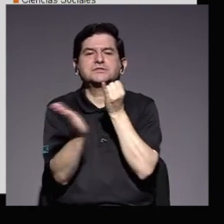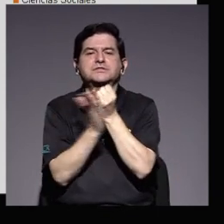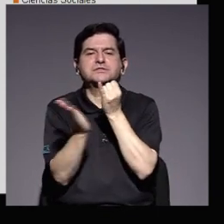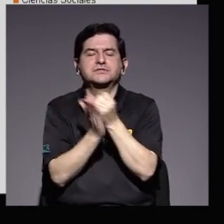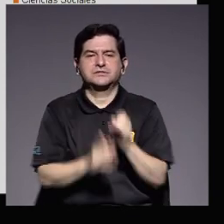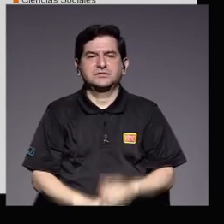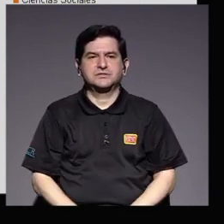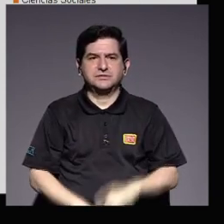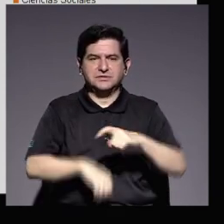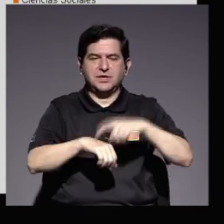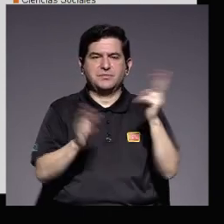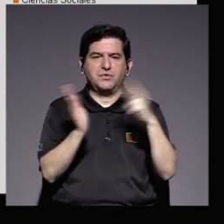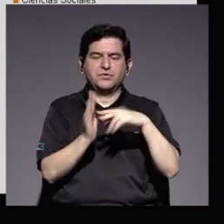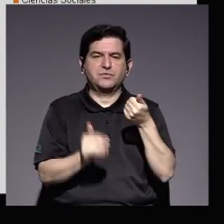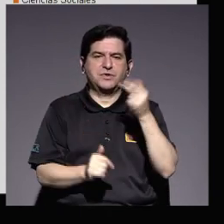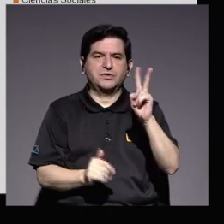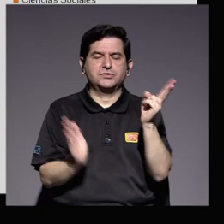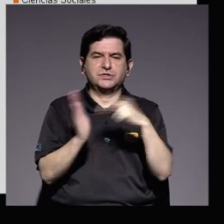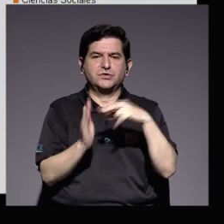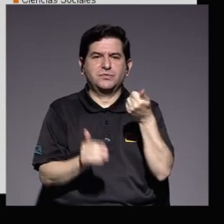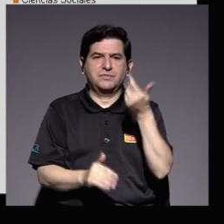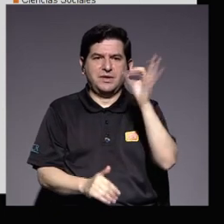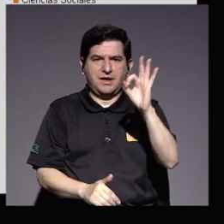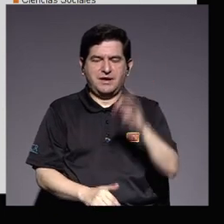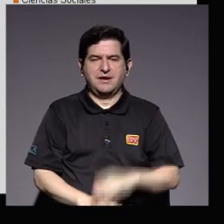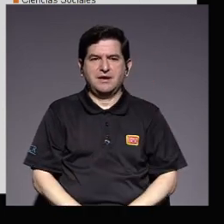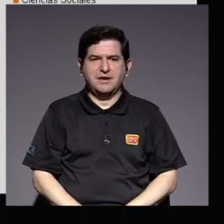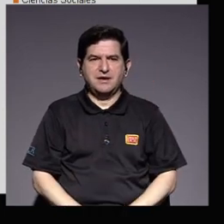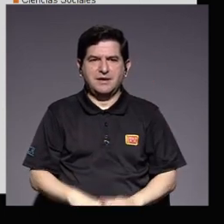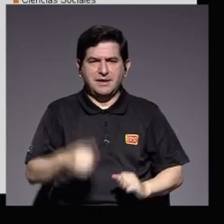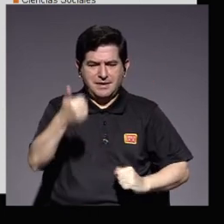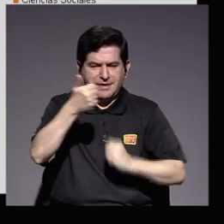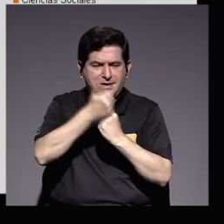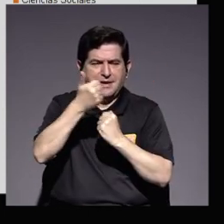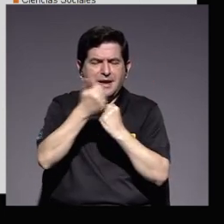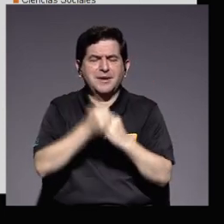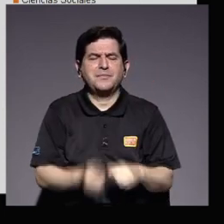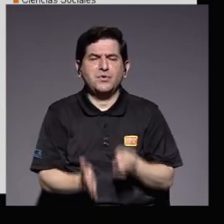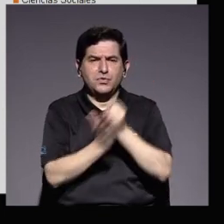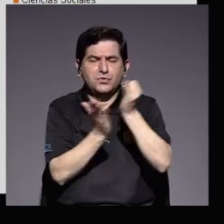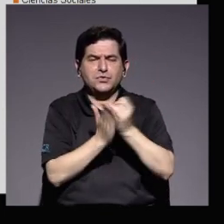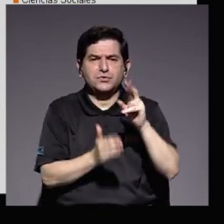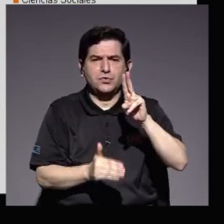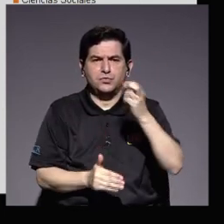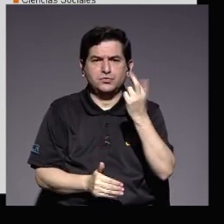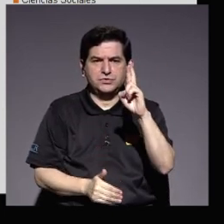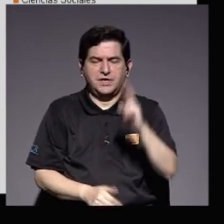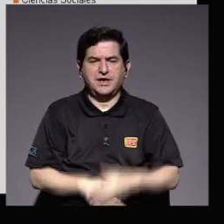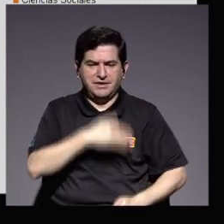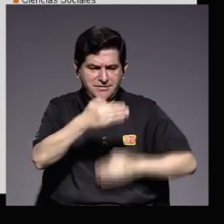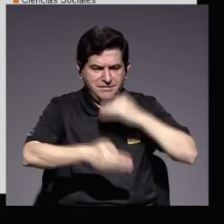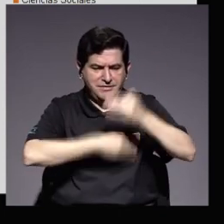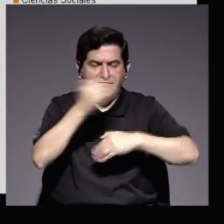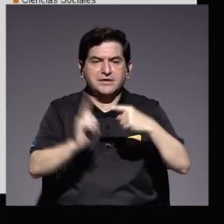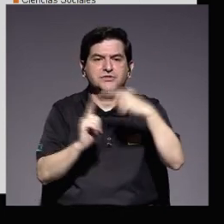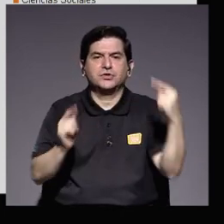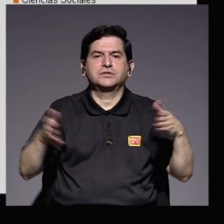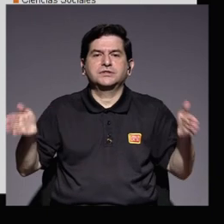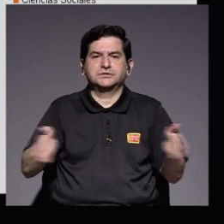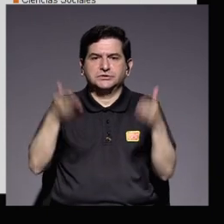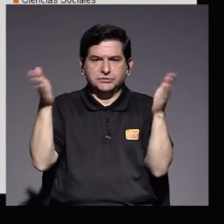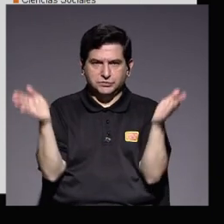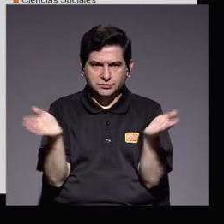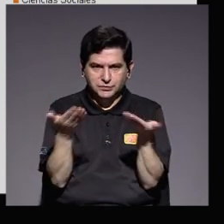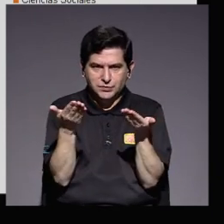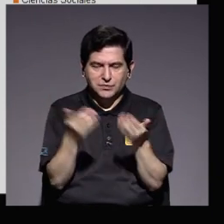En el periodo 2012-2019, el pilar de la investigación en la UCR se ha gestionado principalmente desde la promoción,